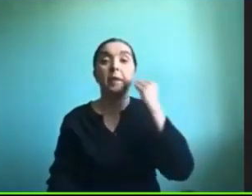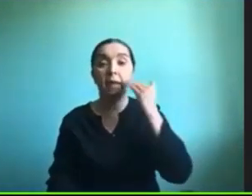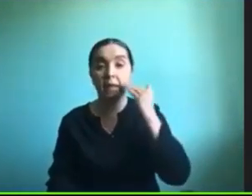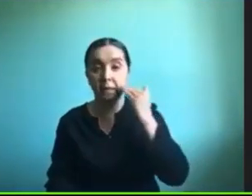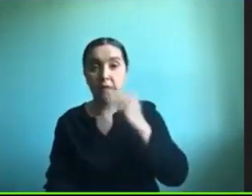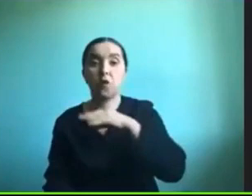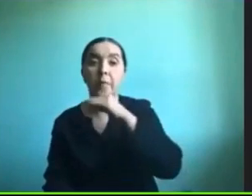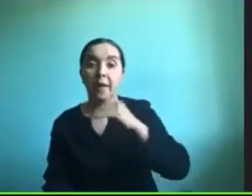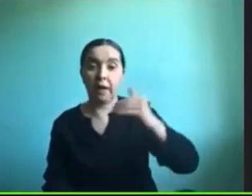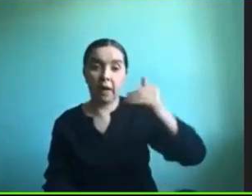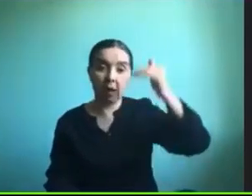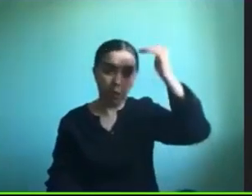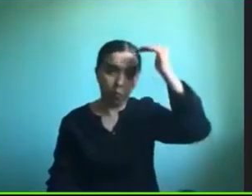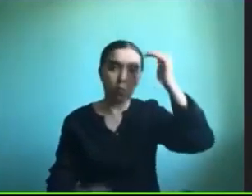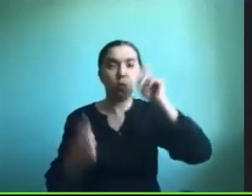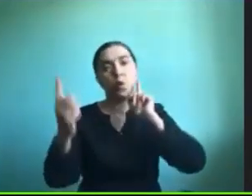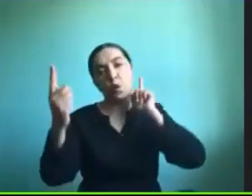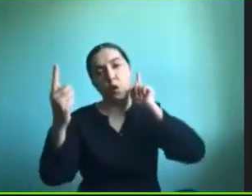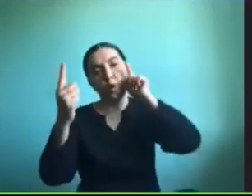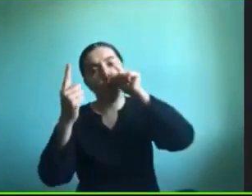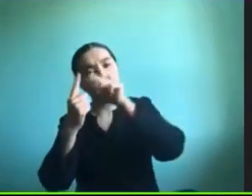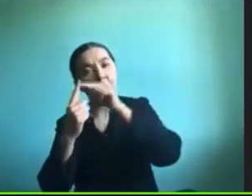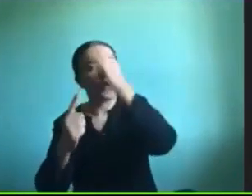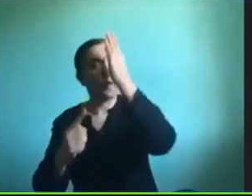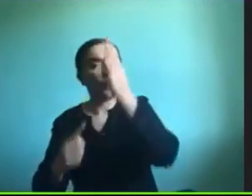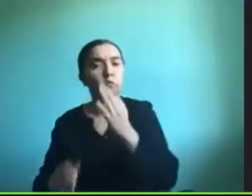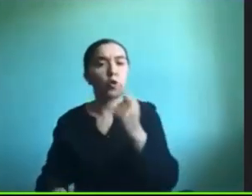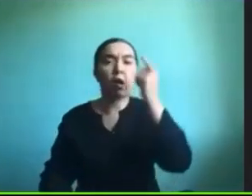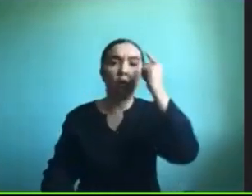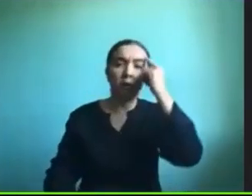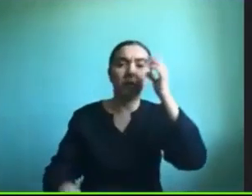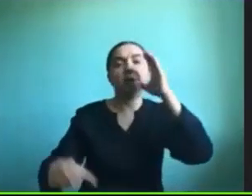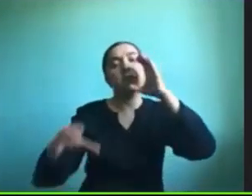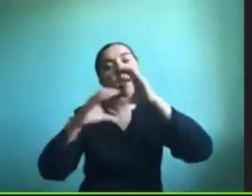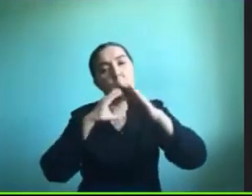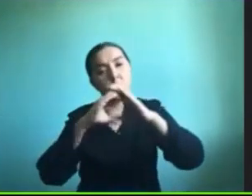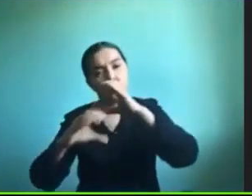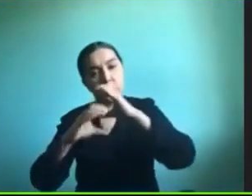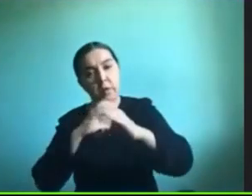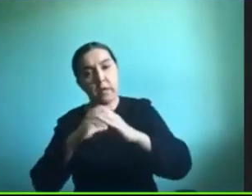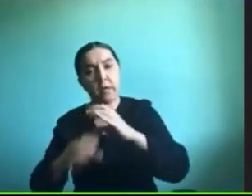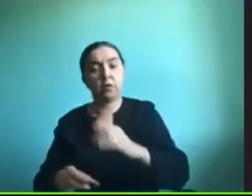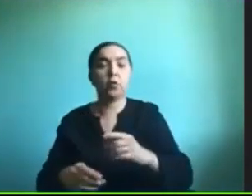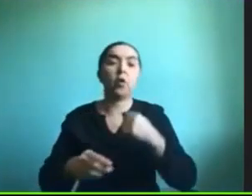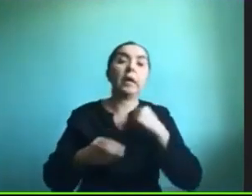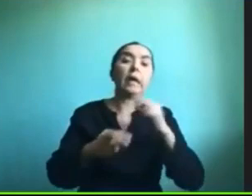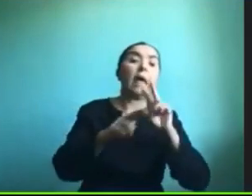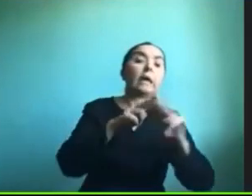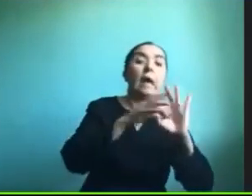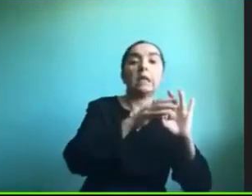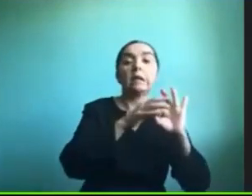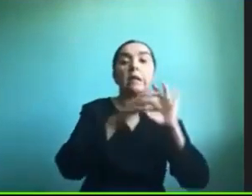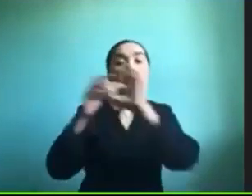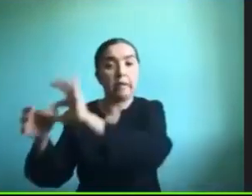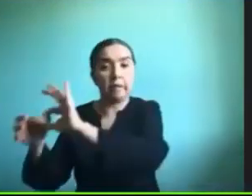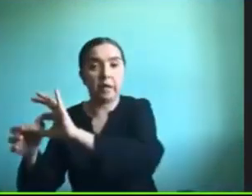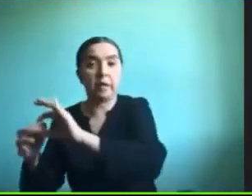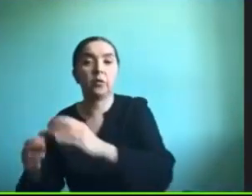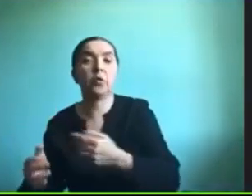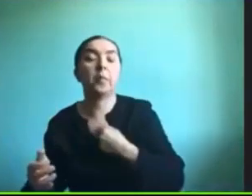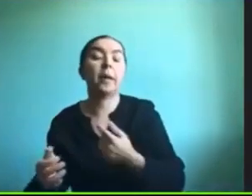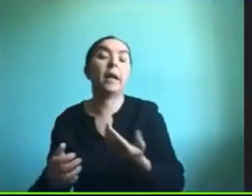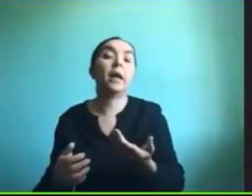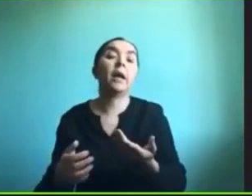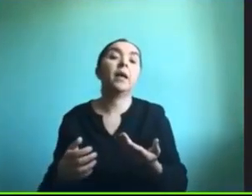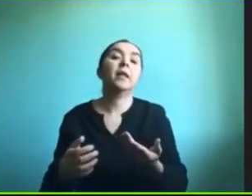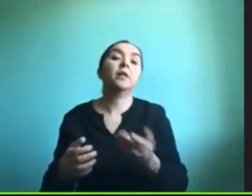trabajar distintas funciones cognitivas la comunicación el causa-efecto que son cosas básicas para las personas que tienen discapacidad